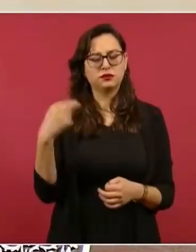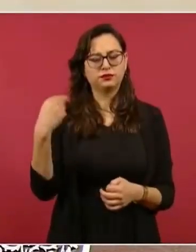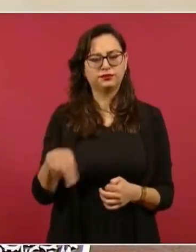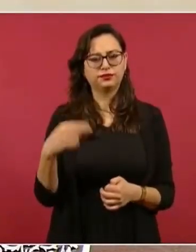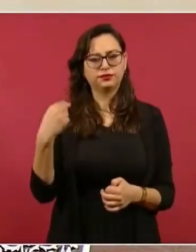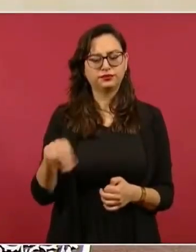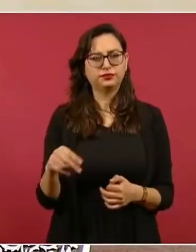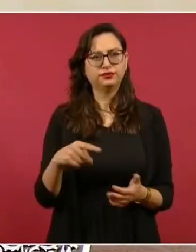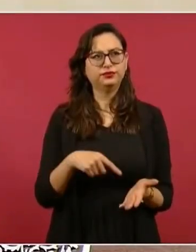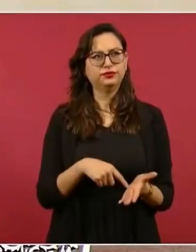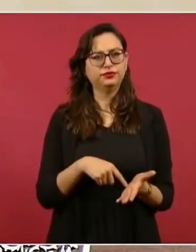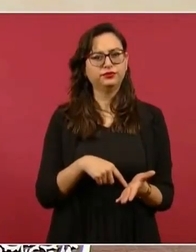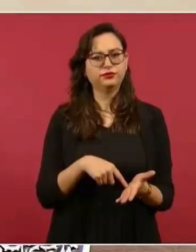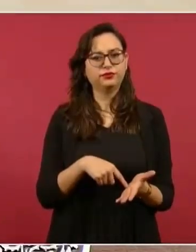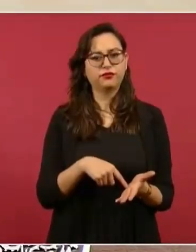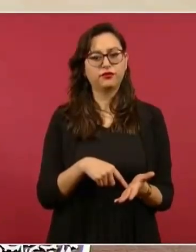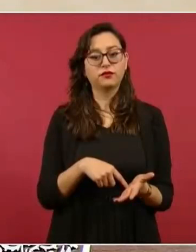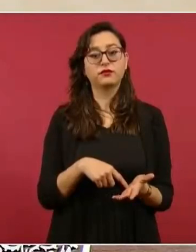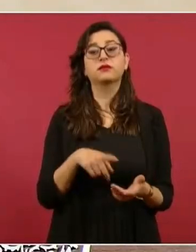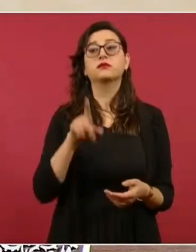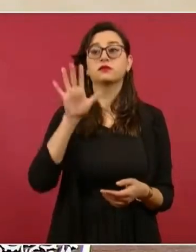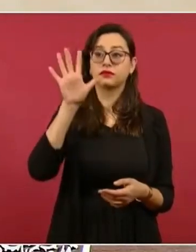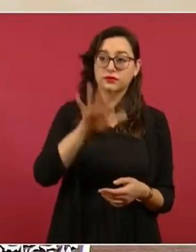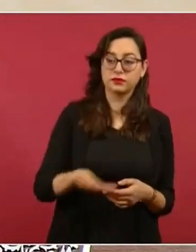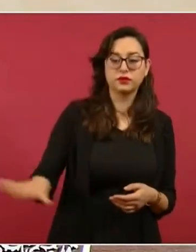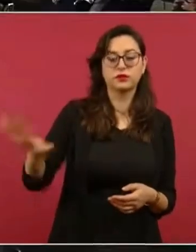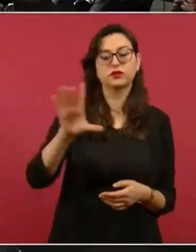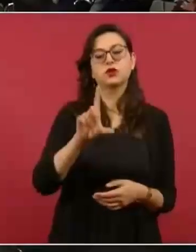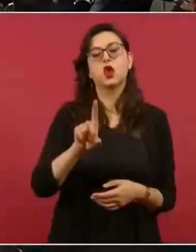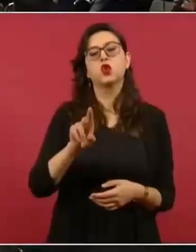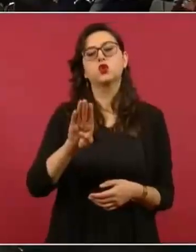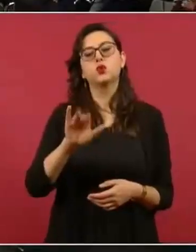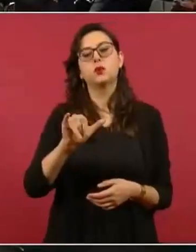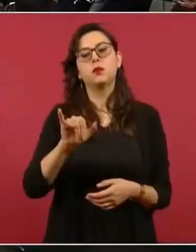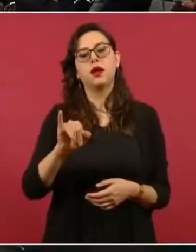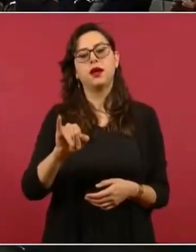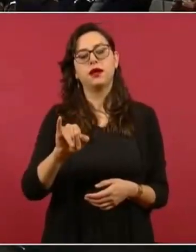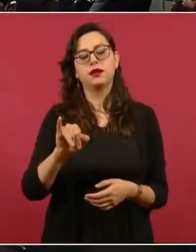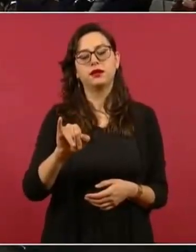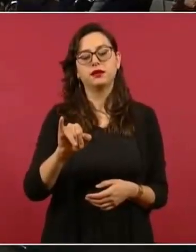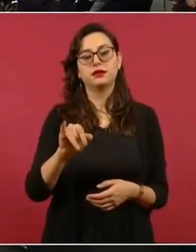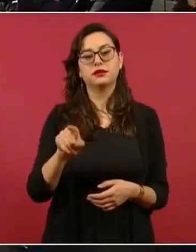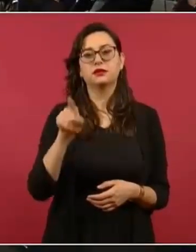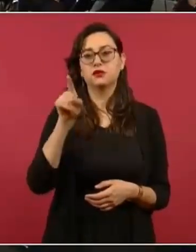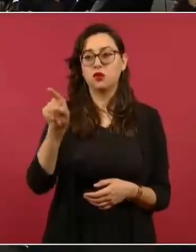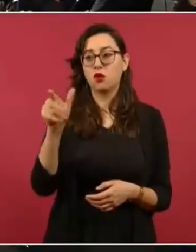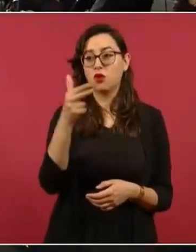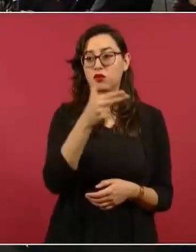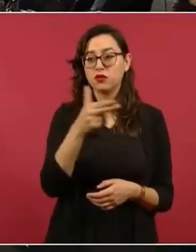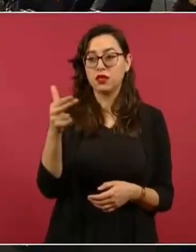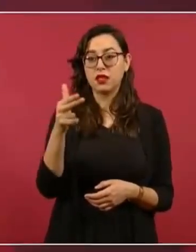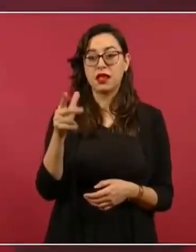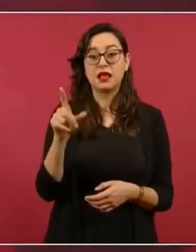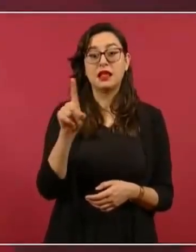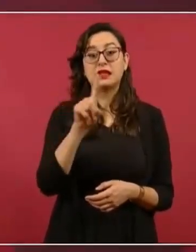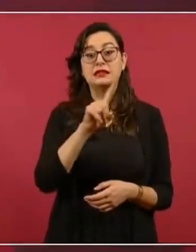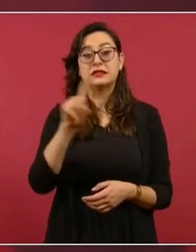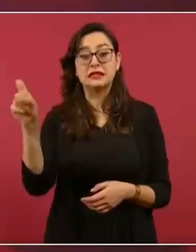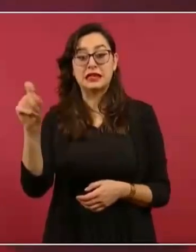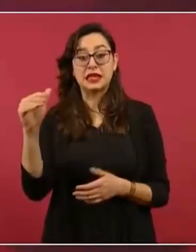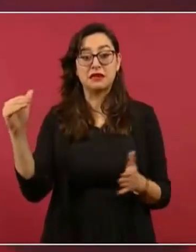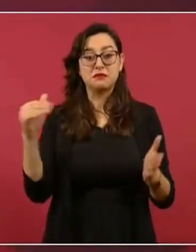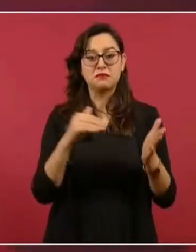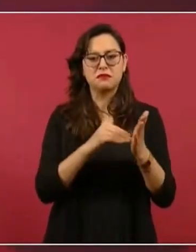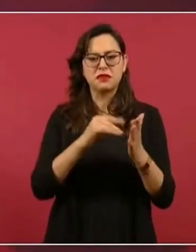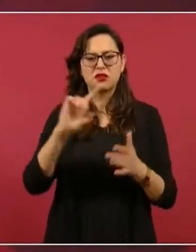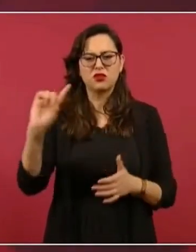Dubái en Dubái de 100 mil dólares la noche